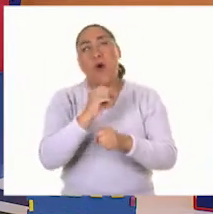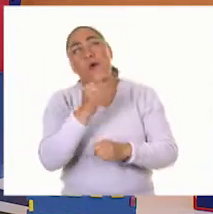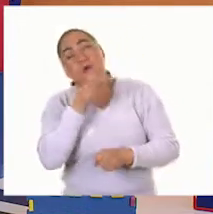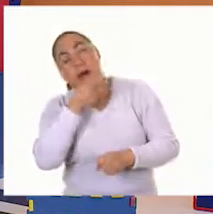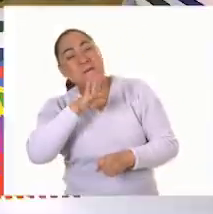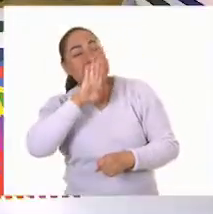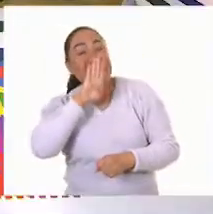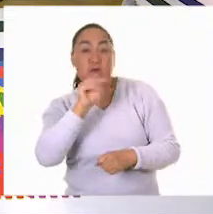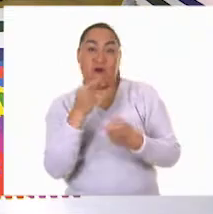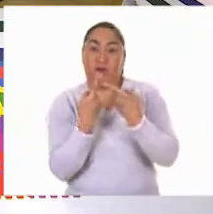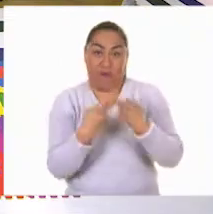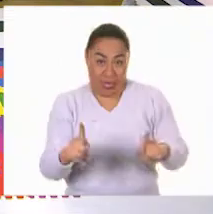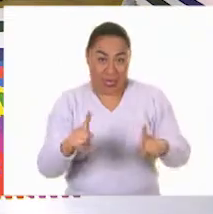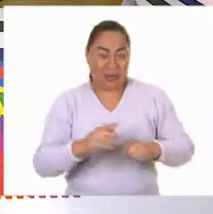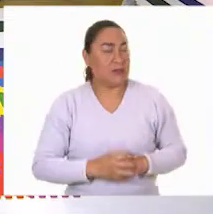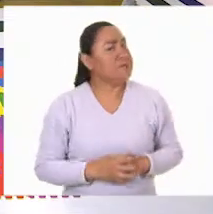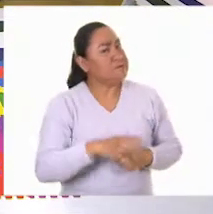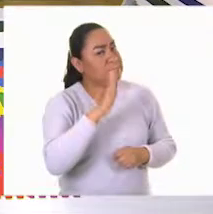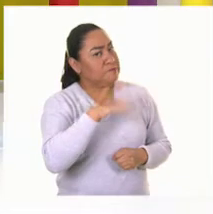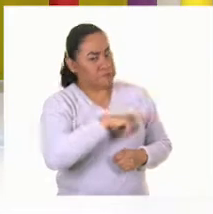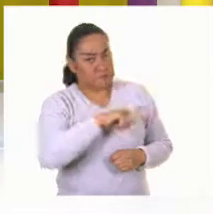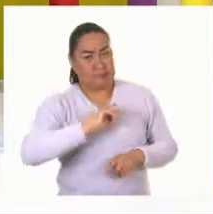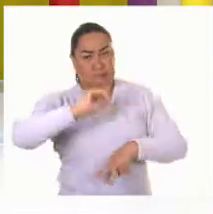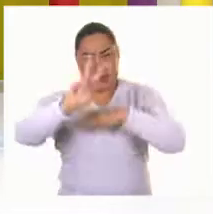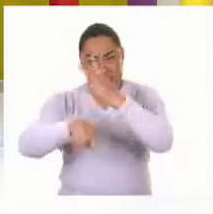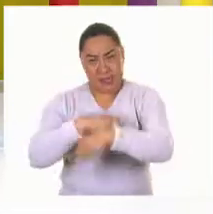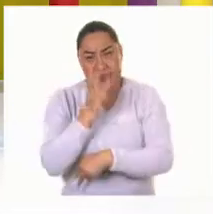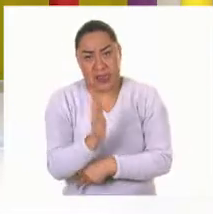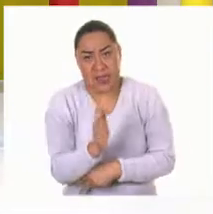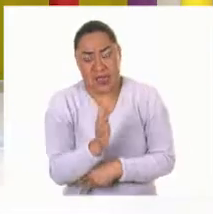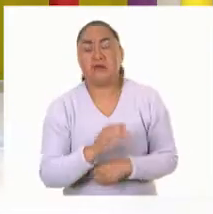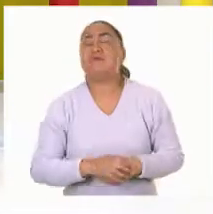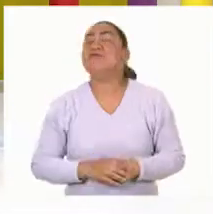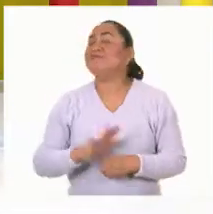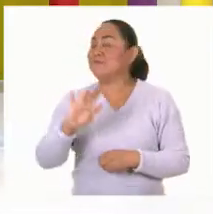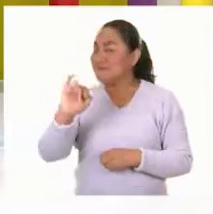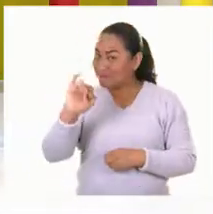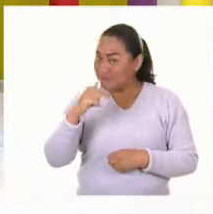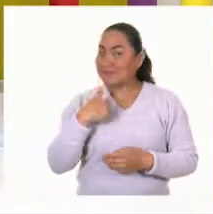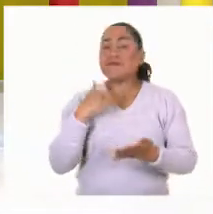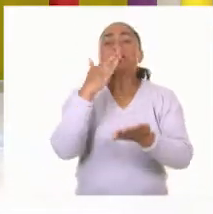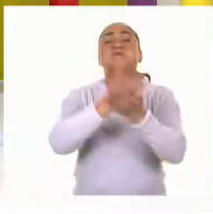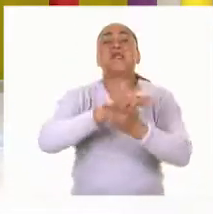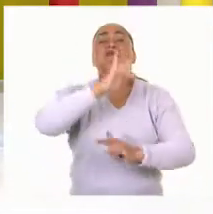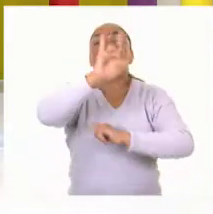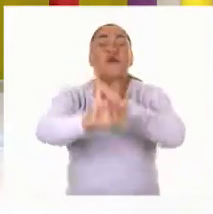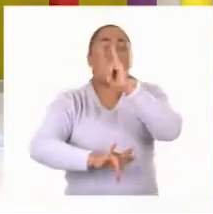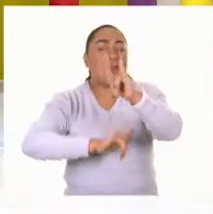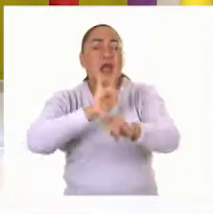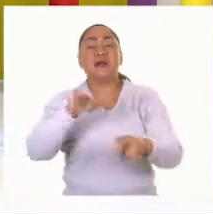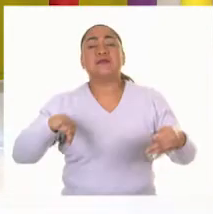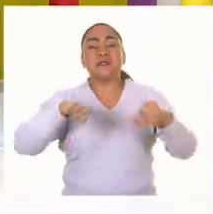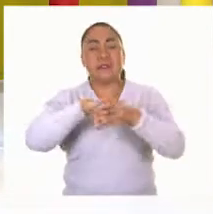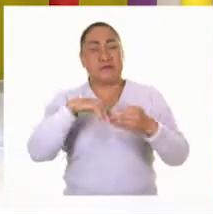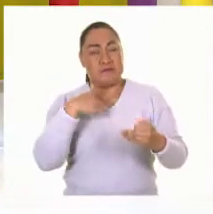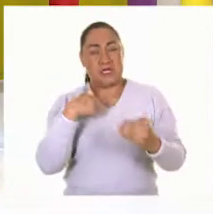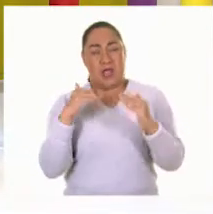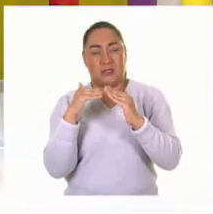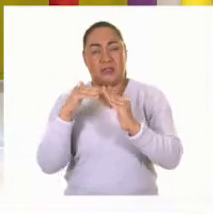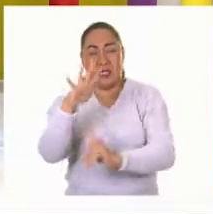¿Tú, Eric, has ido alguna vez a alguna feria? Por supuesto, profe Dani. Solía ir a la feria que se ponía en mi colonia.